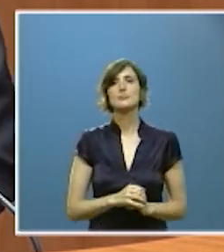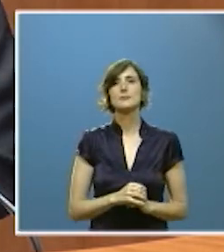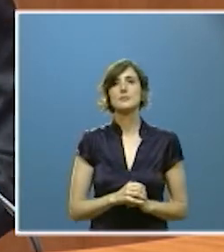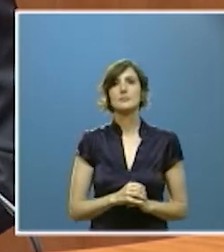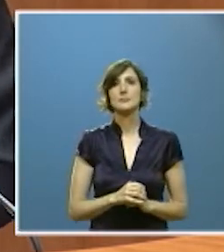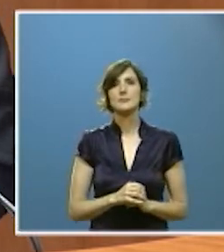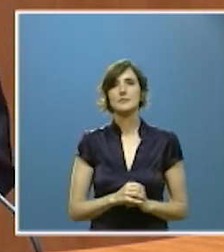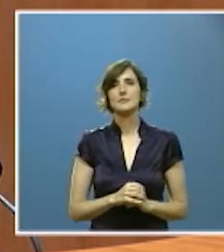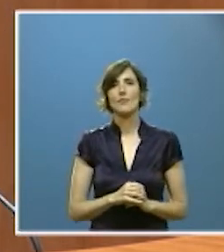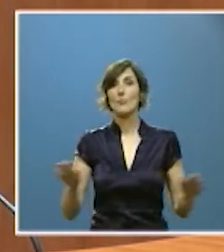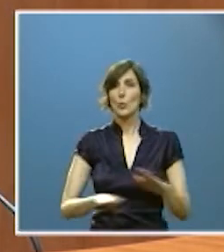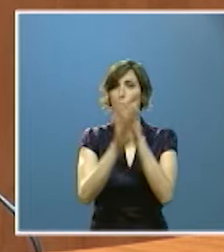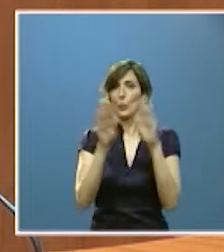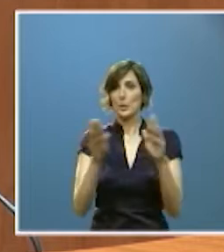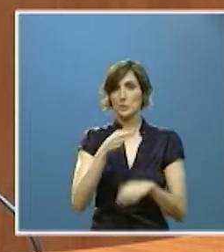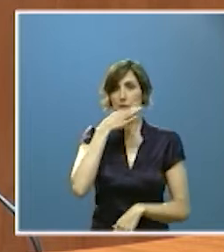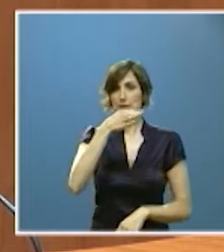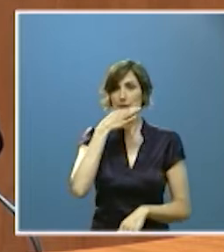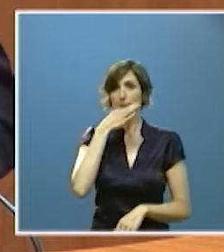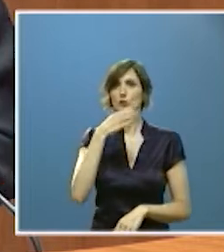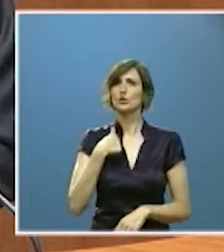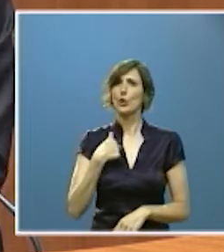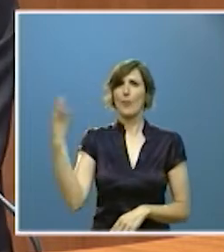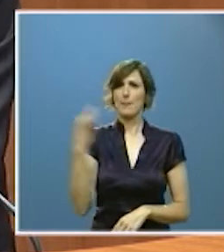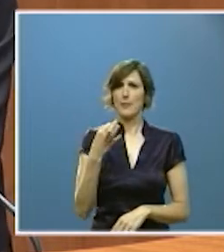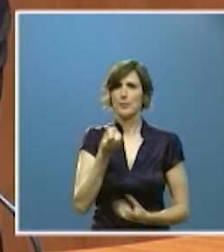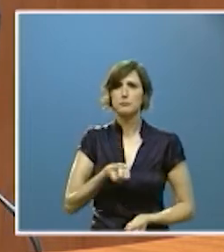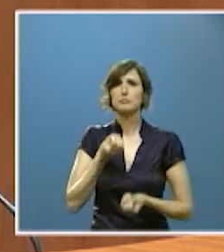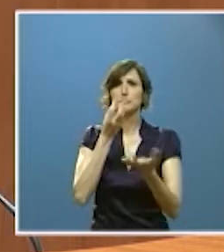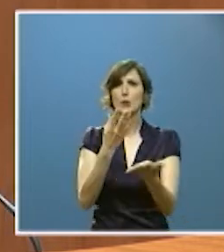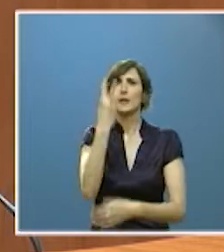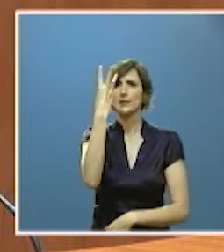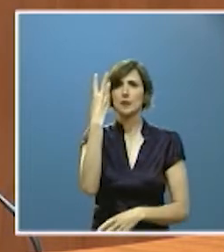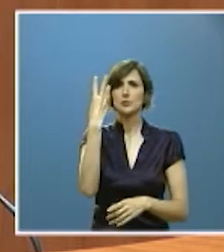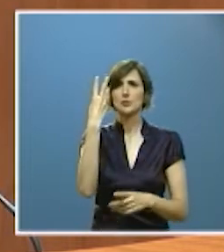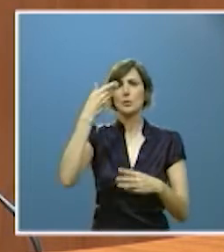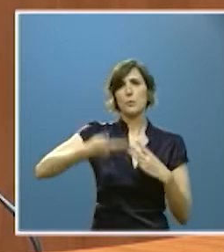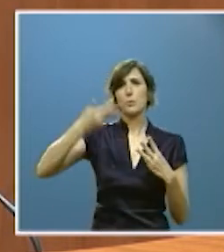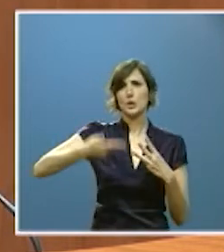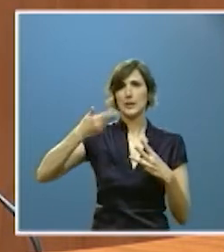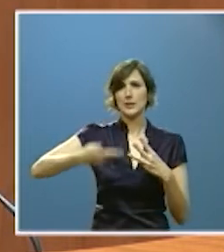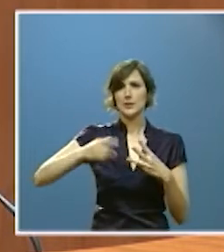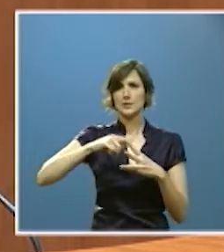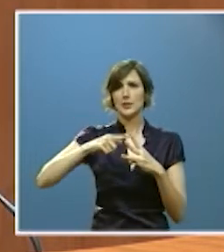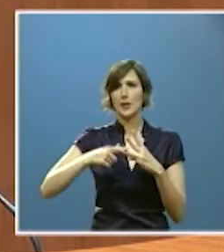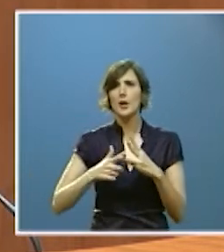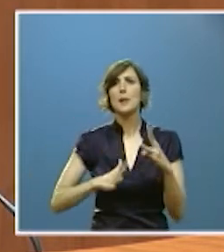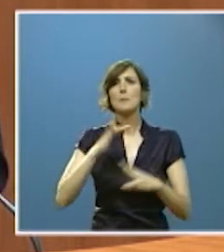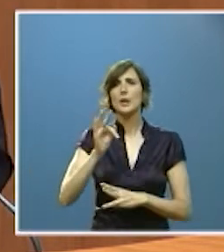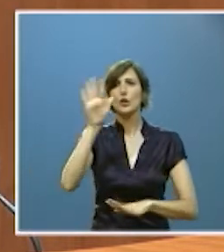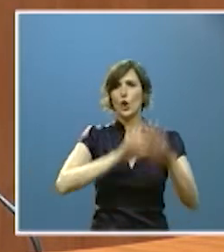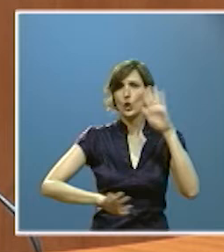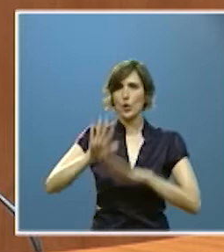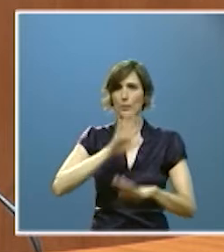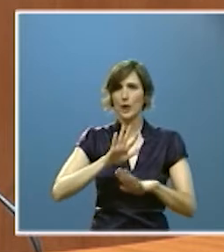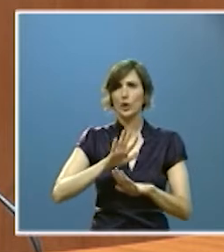en la parte final de esta intervención necesariamente debo abordar tres importantes y complejos problemas y retos que tiene